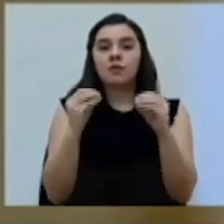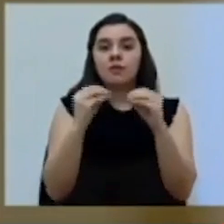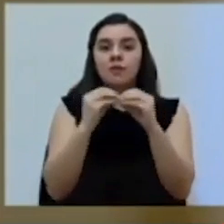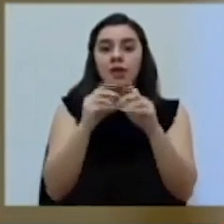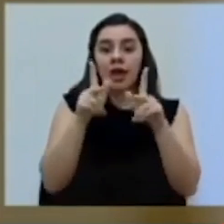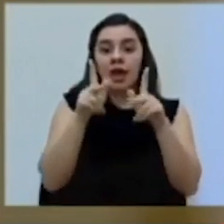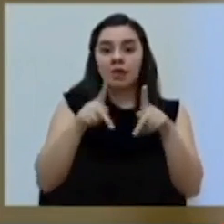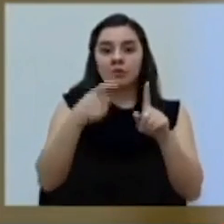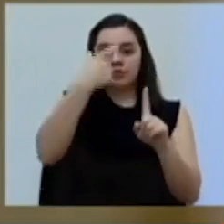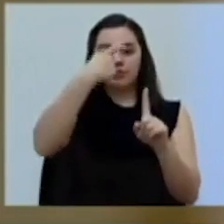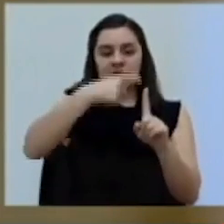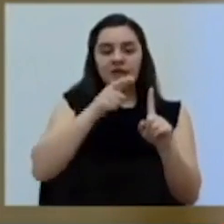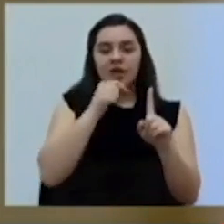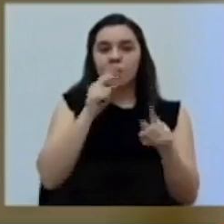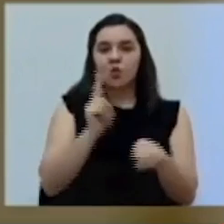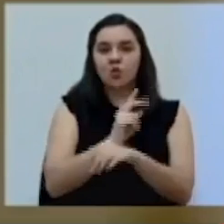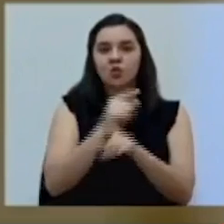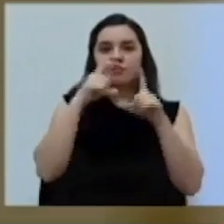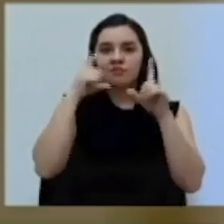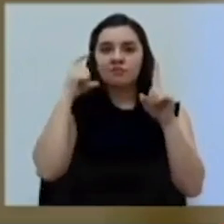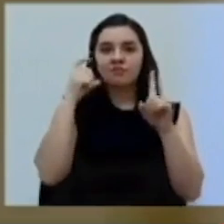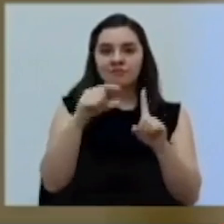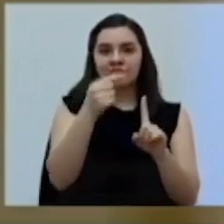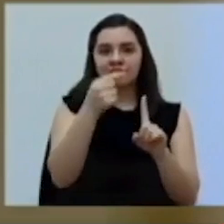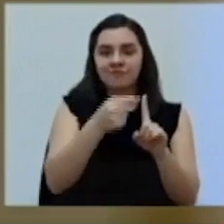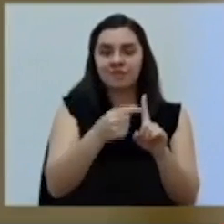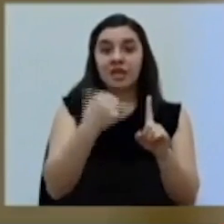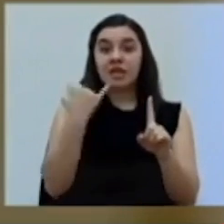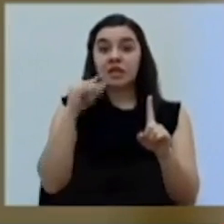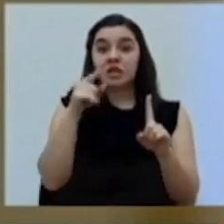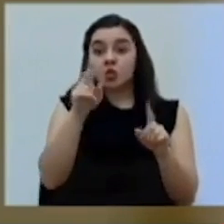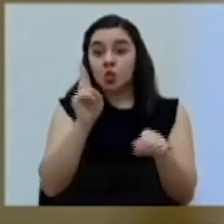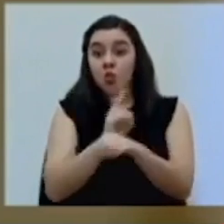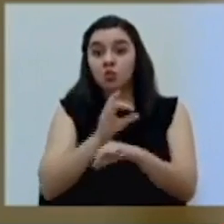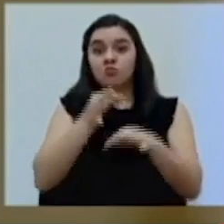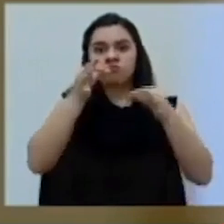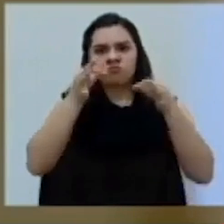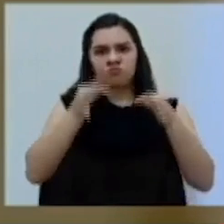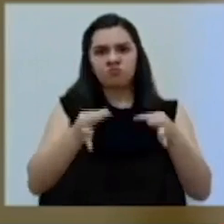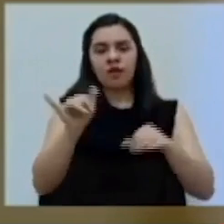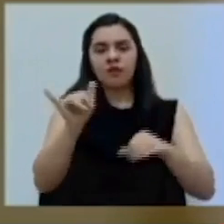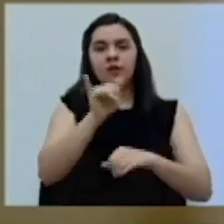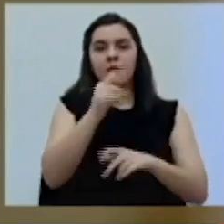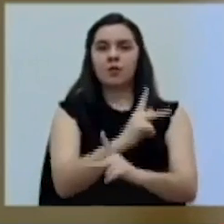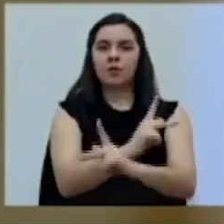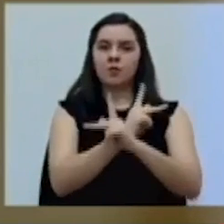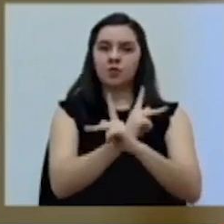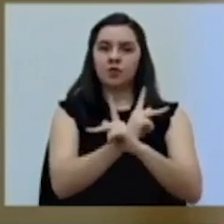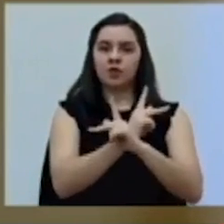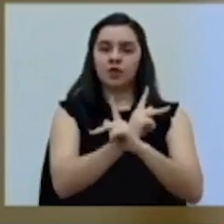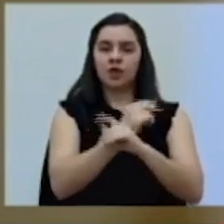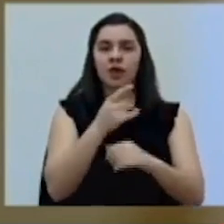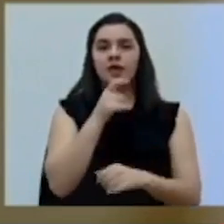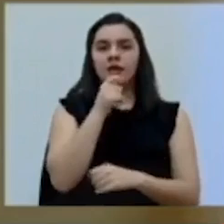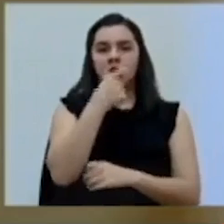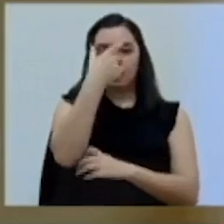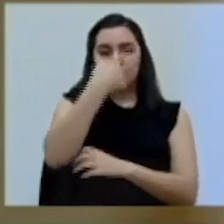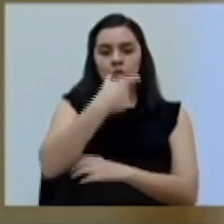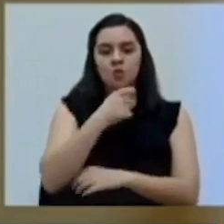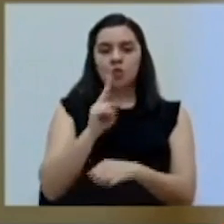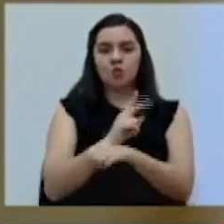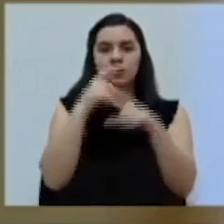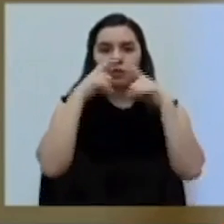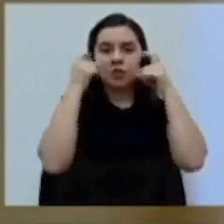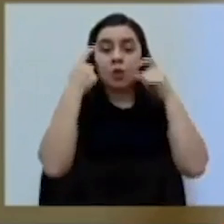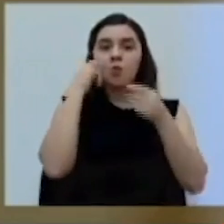que las utilizan. O sea que si la mascarilla se usa adecuadamente, también protege al que está usándola. Y